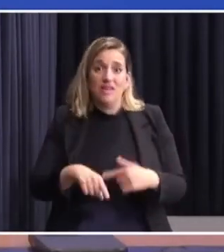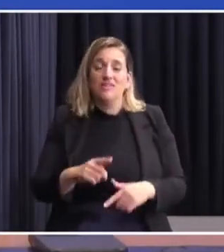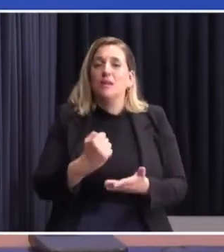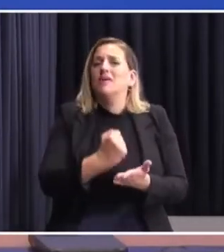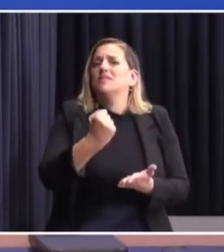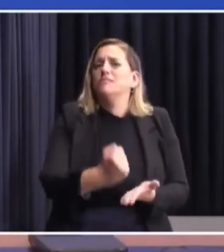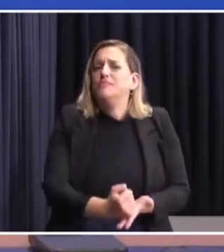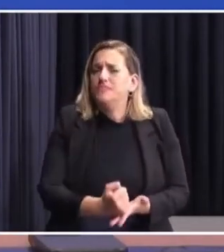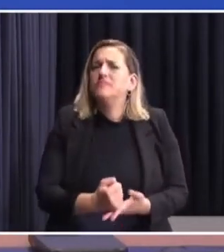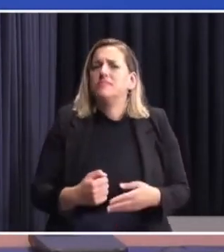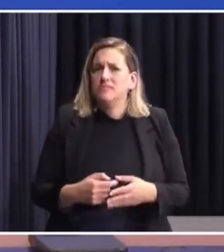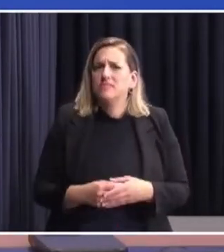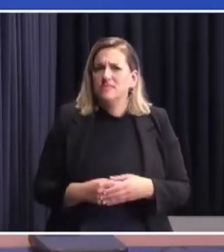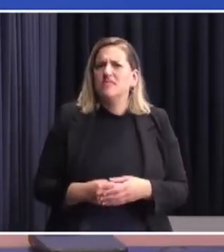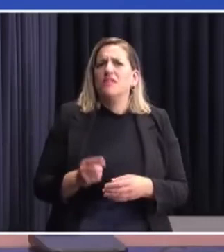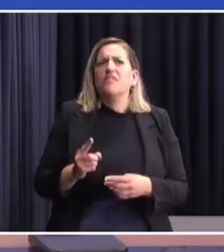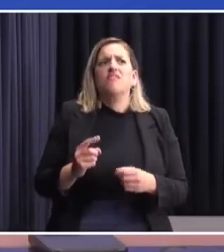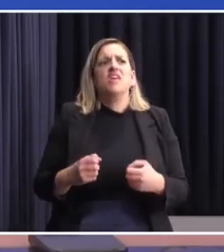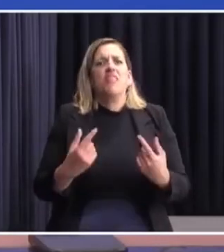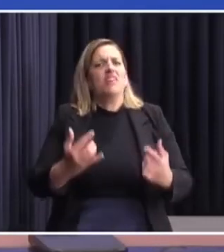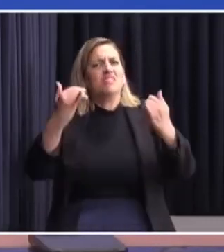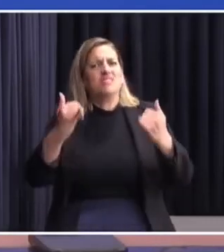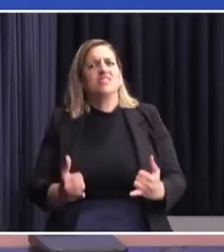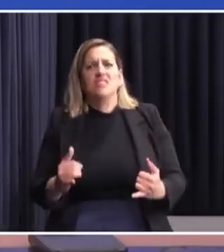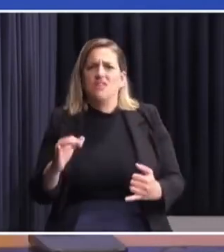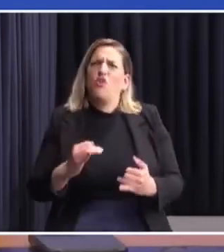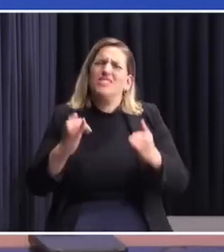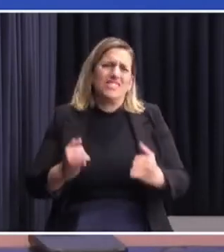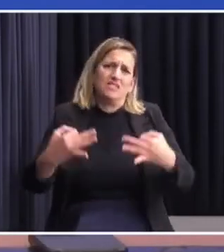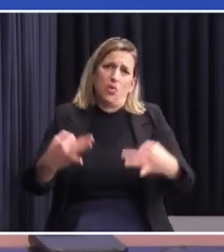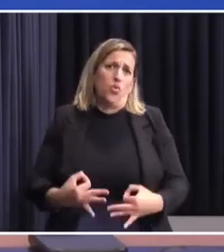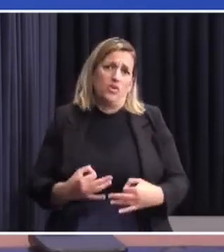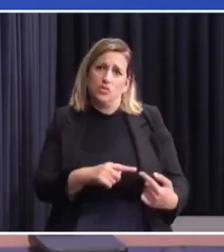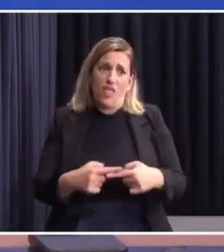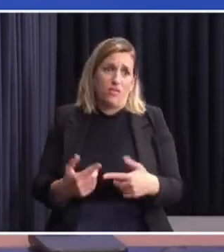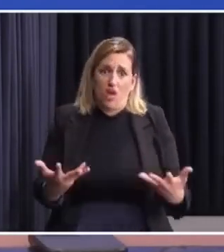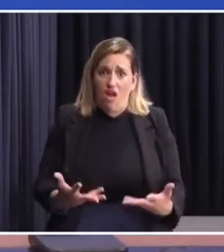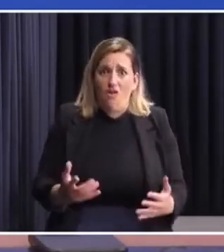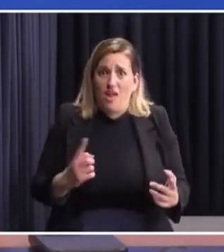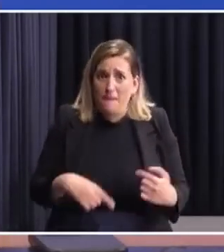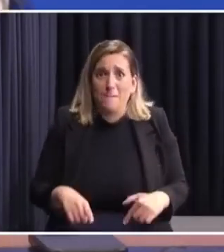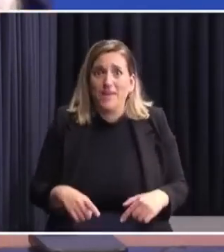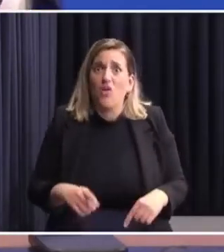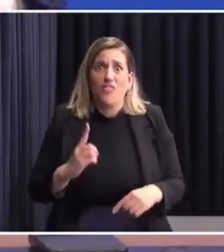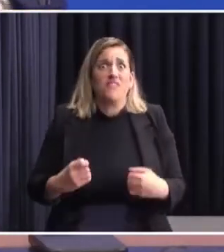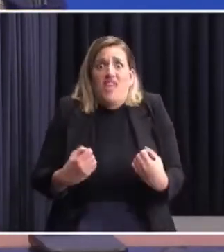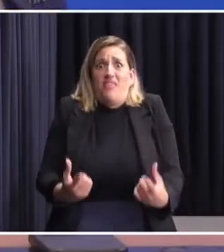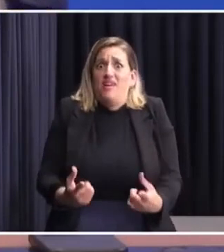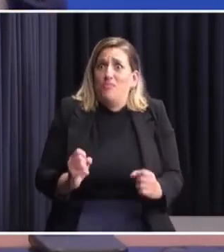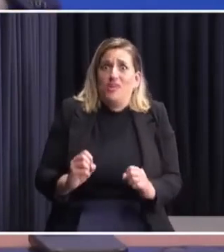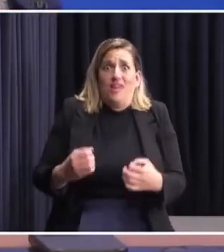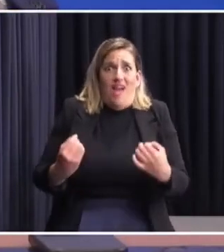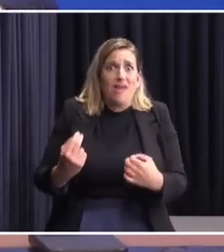pasaporte debía de haberse dado sí o sí, y esa es una discusión que estamos teniendo. Por algunas